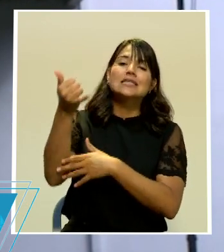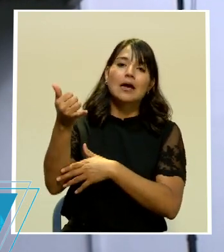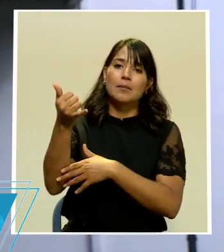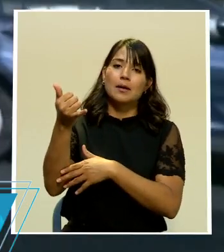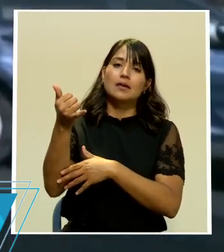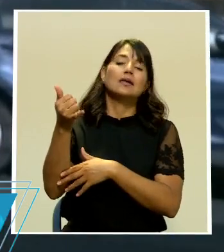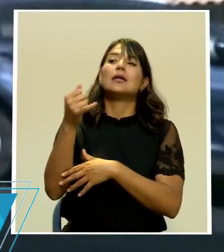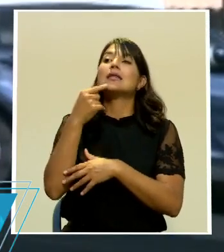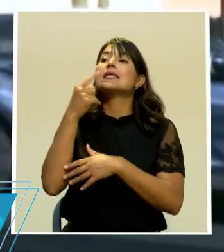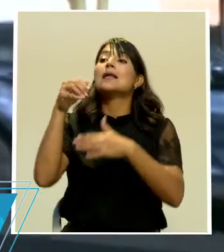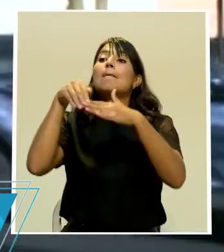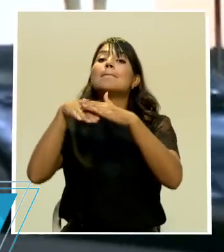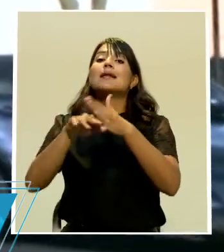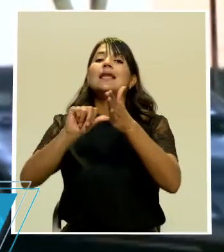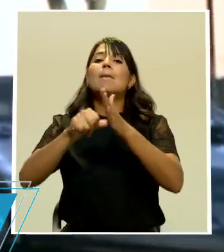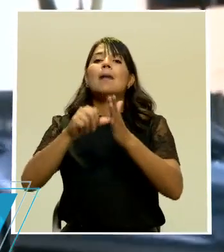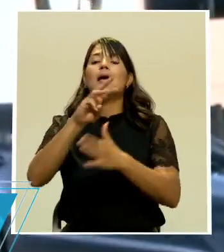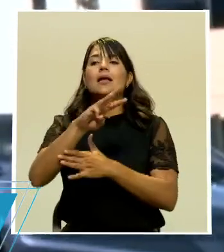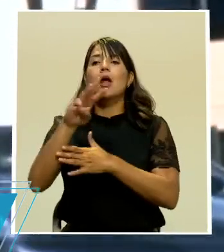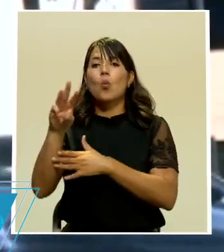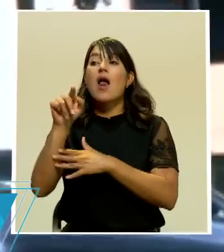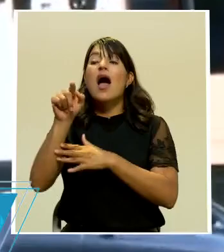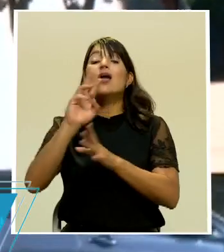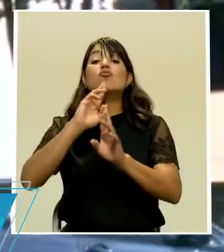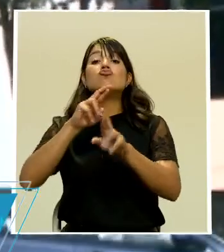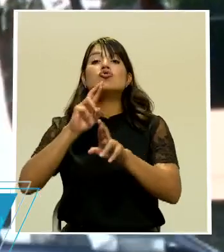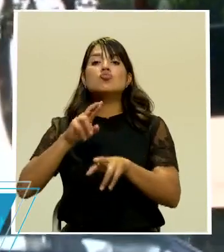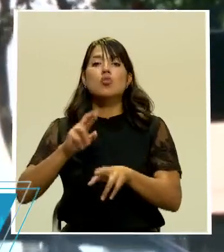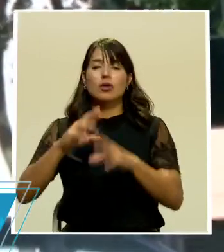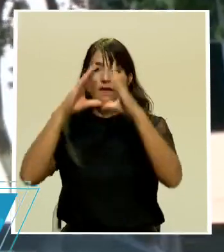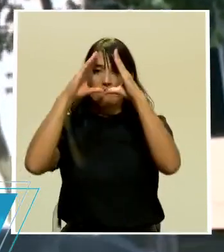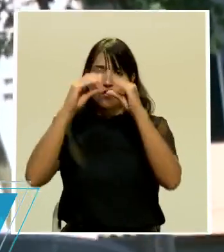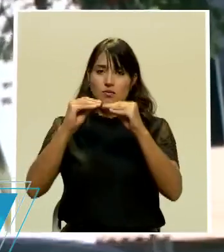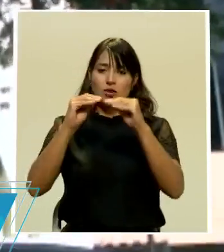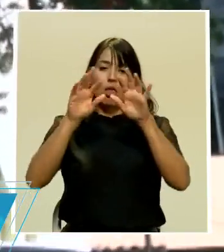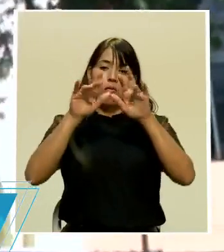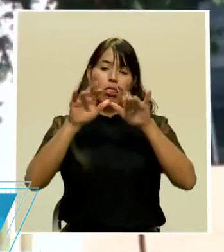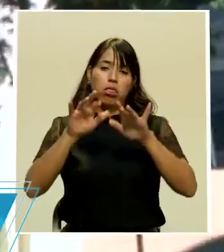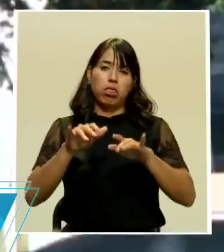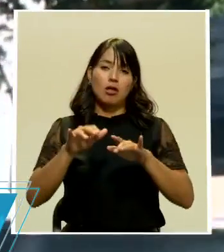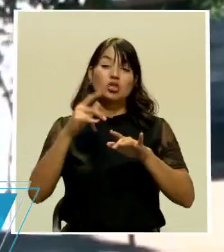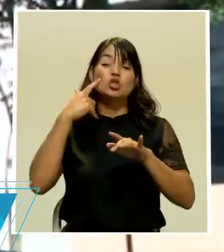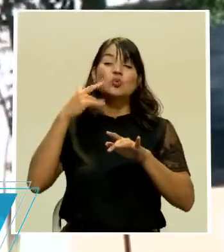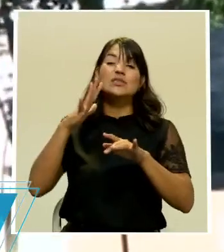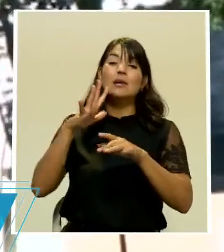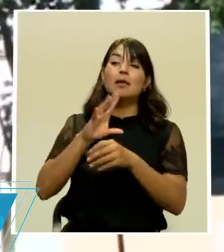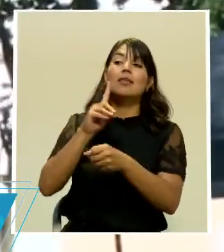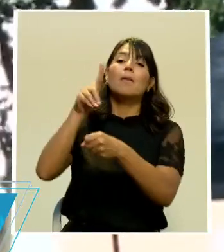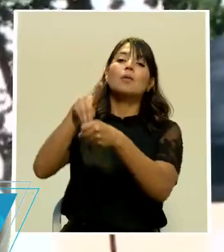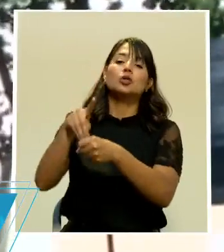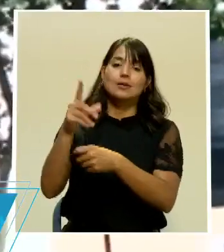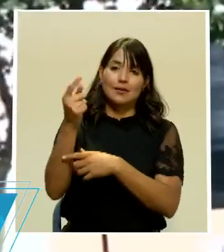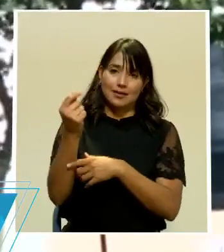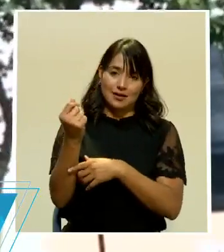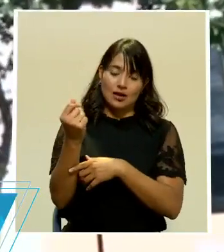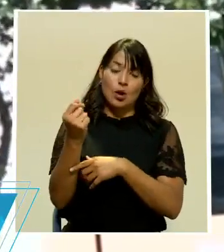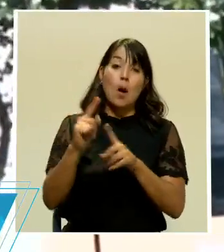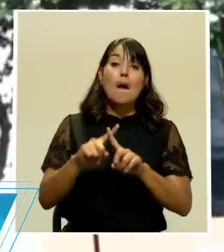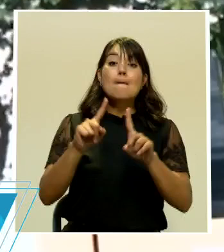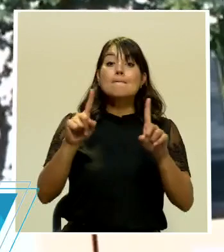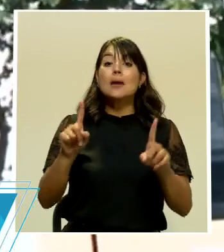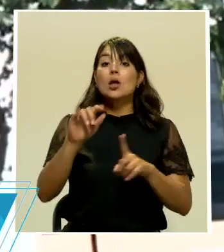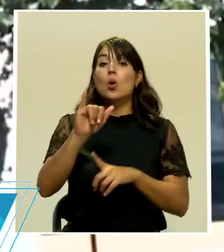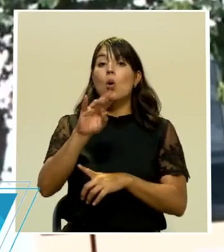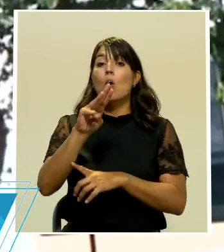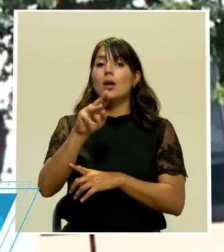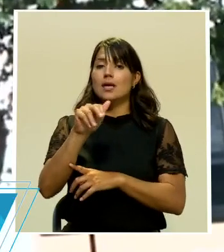por donde se otorgarían nuevas pensiones para el sustento de toda una familia. Sin embargo, el IMAS recuerda que